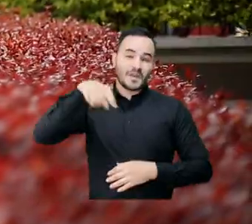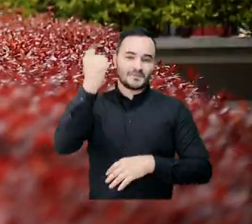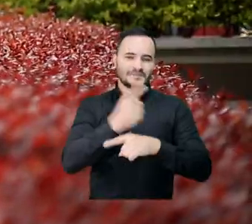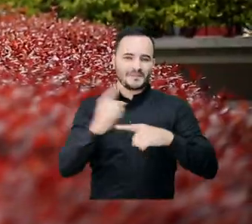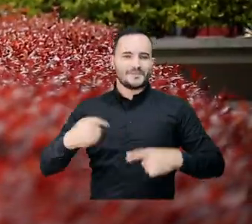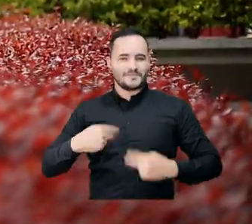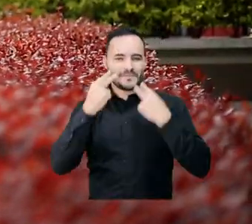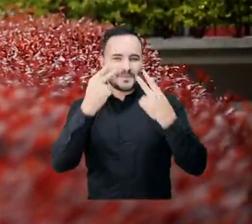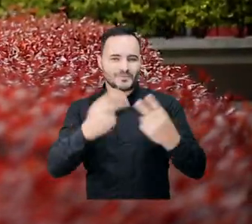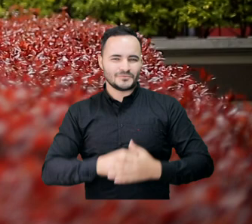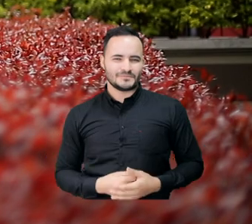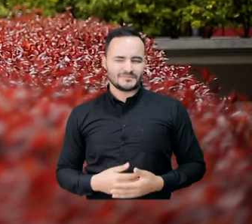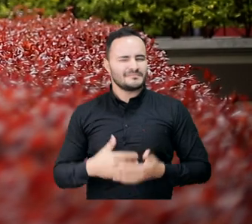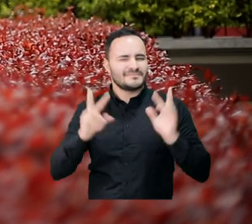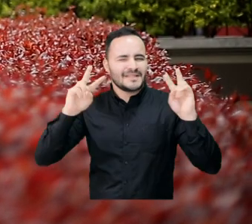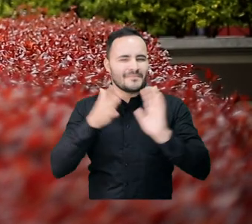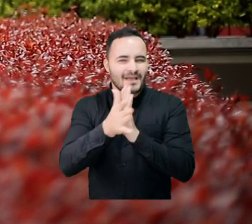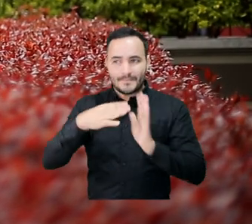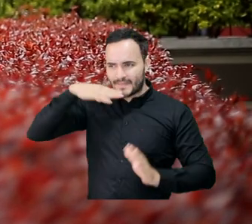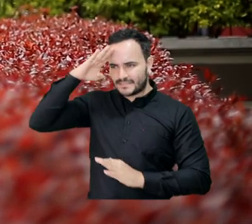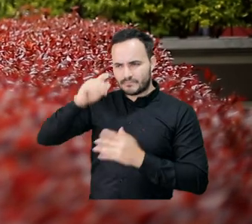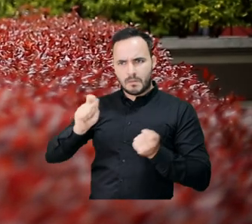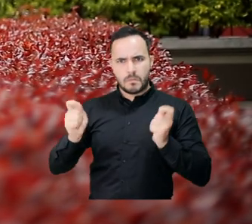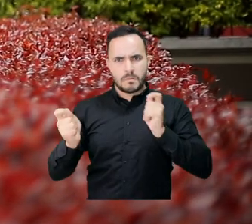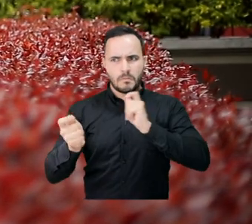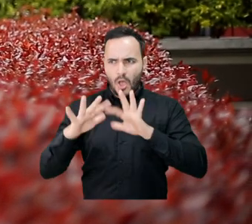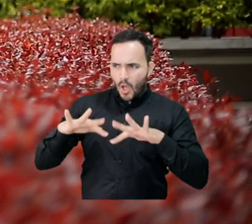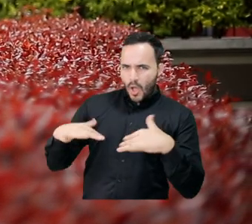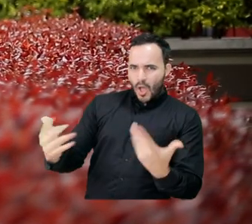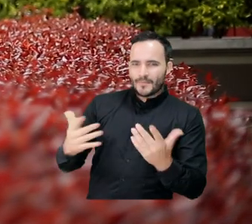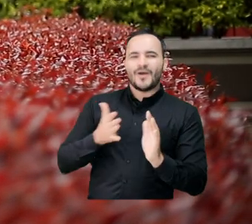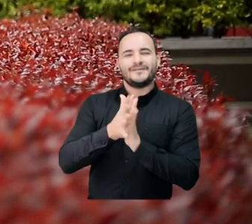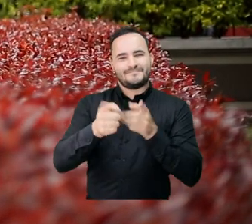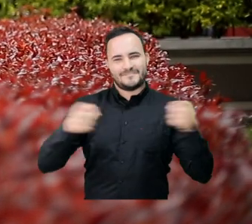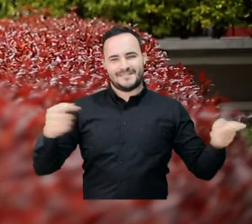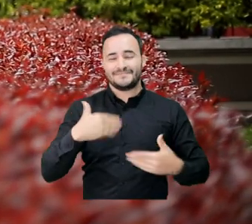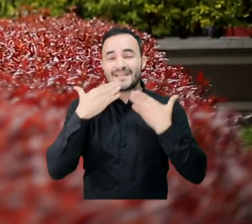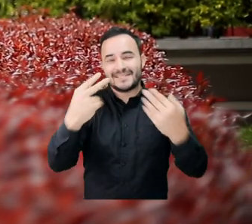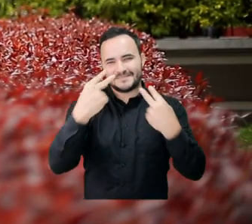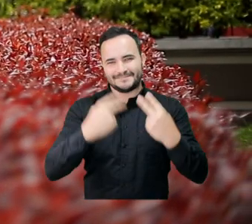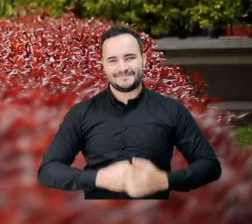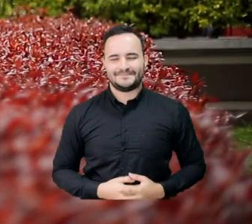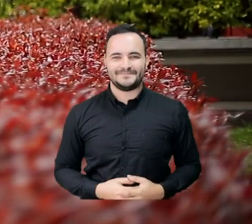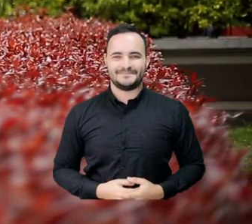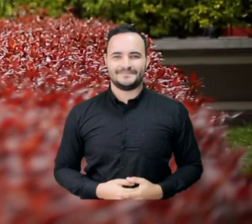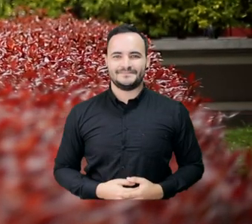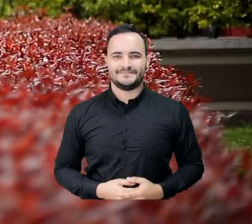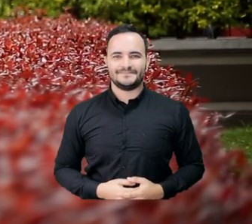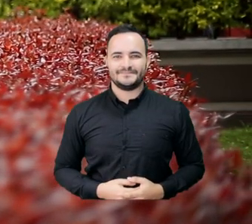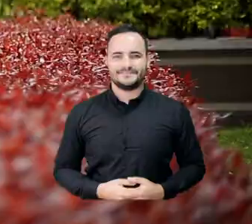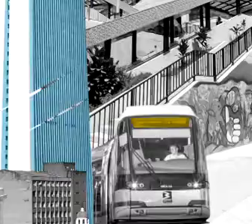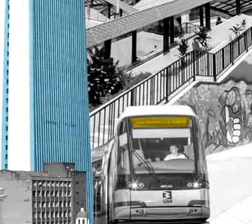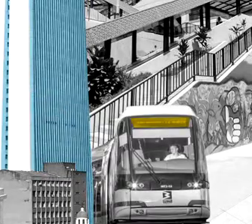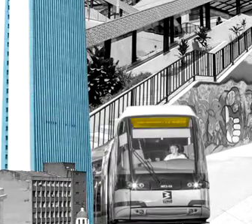Los esperamos en ocho días para contarles cómo Medellín se sigue transformando. Gracias por acompañarnos.